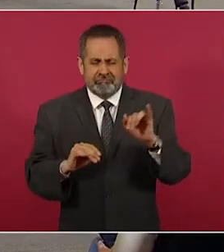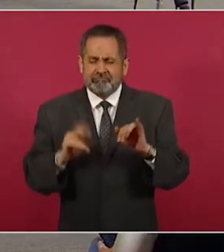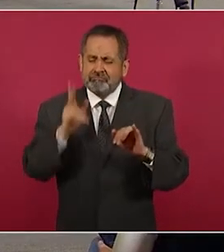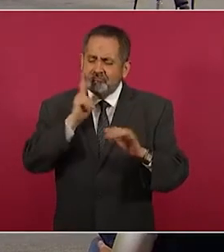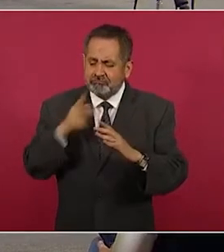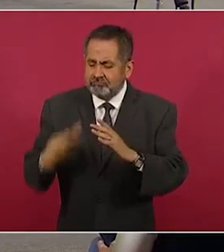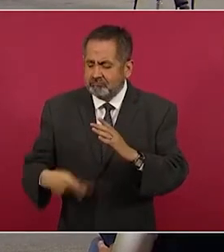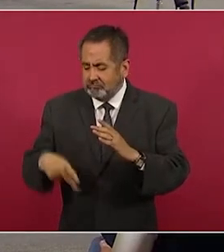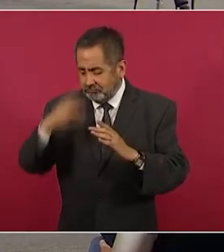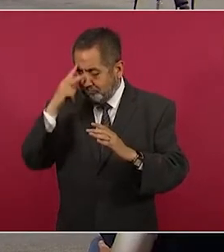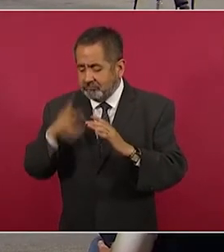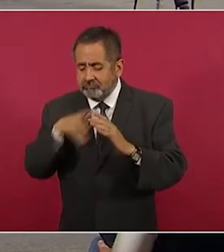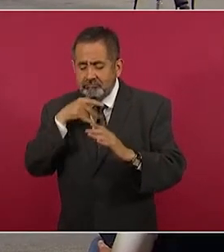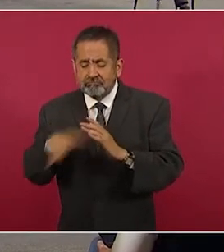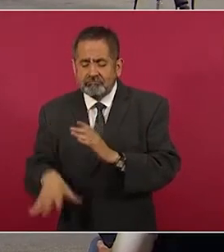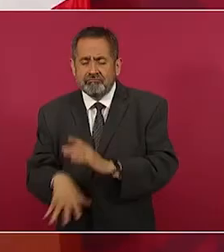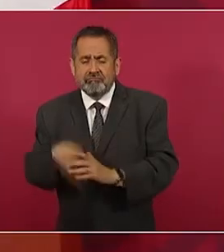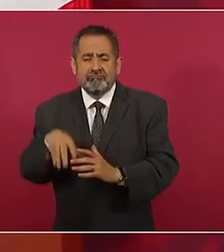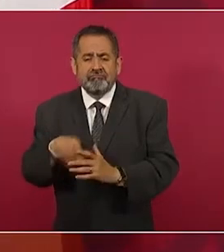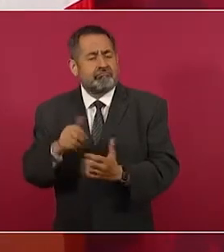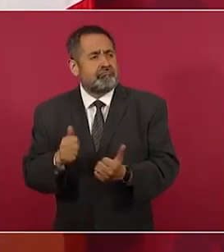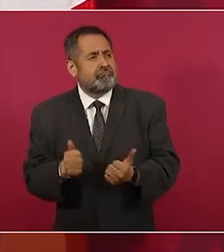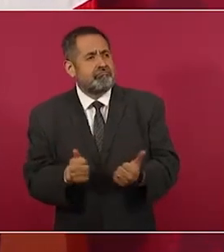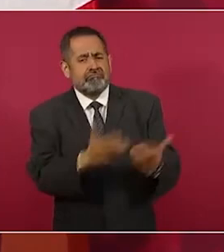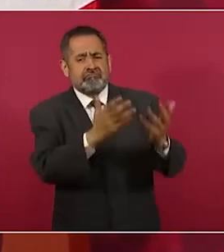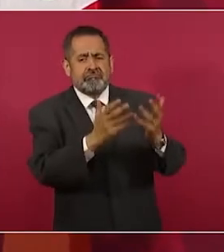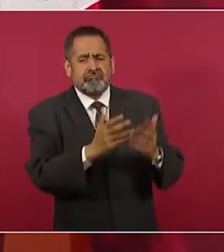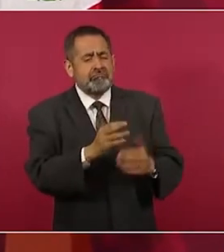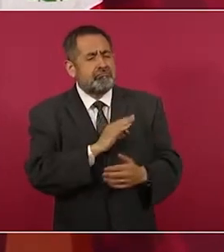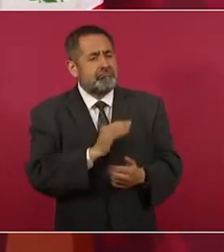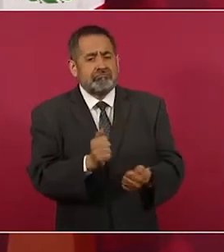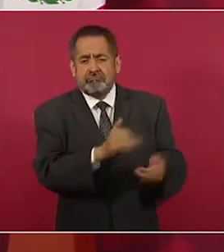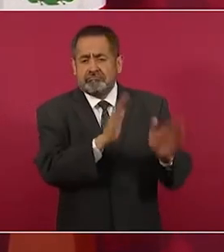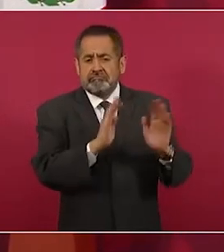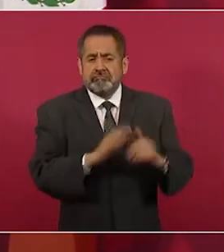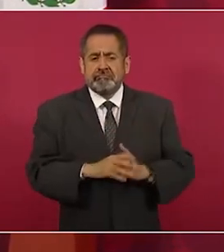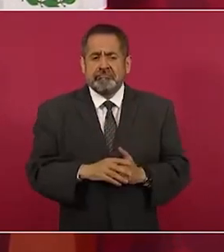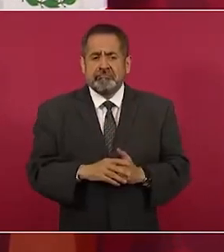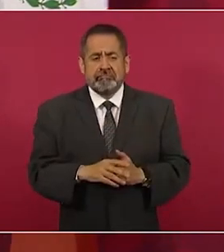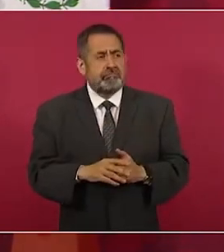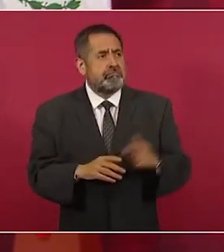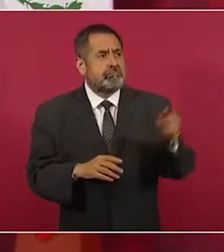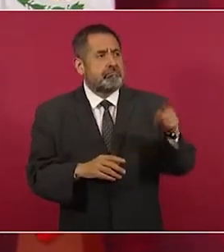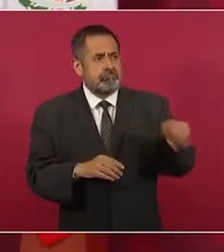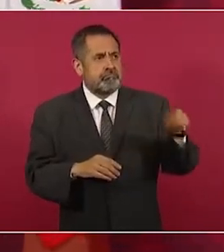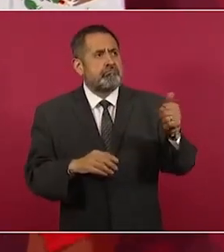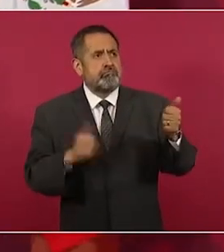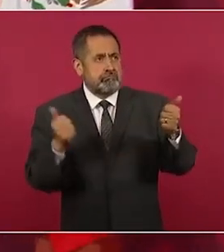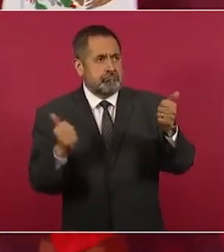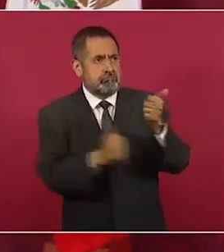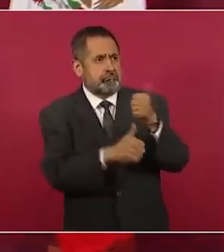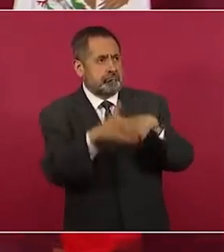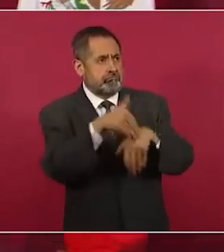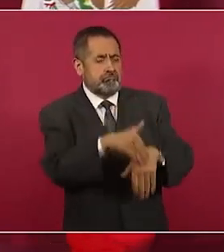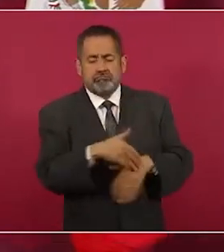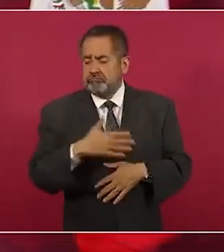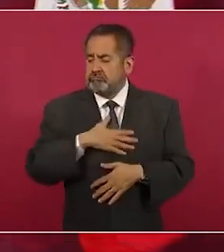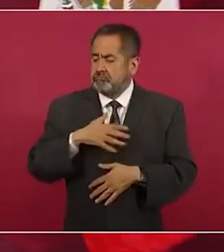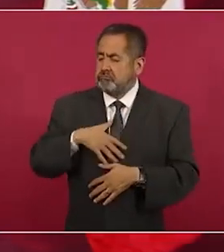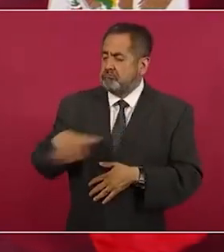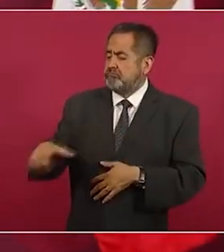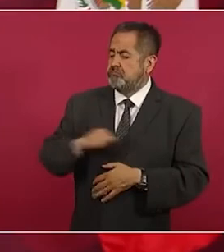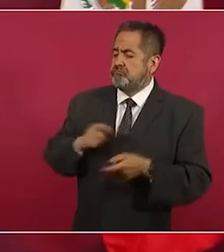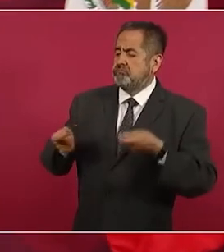se sometiera al interés